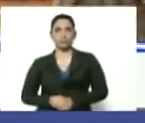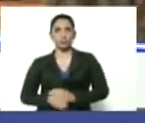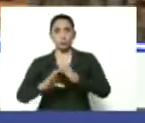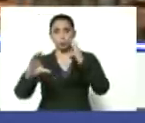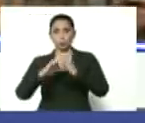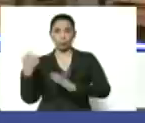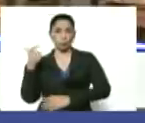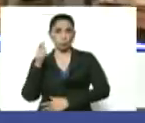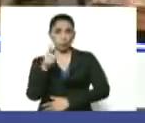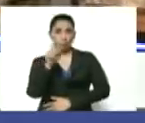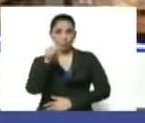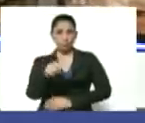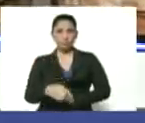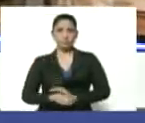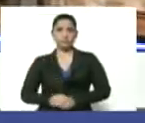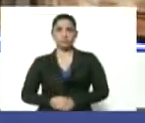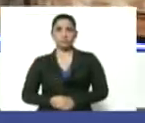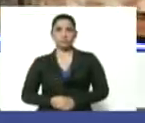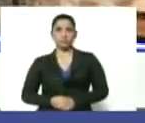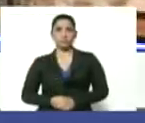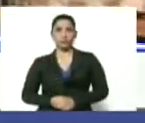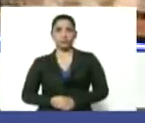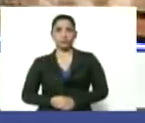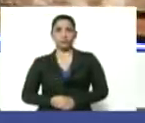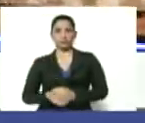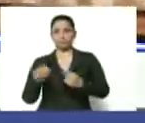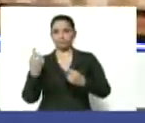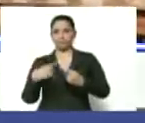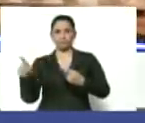Katik. China Crit. World.